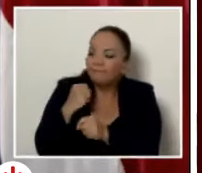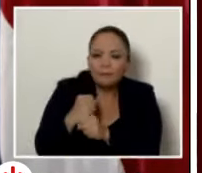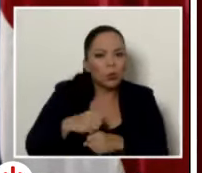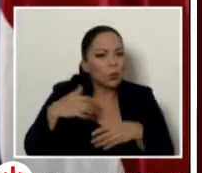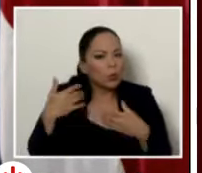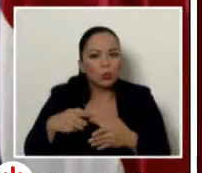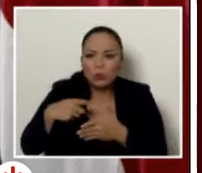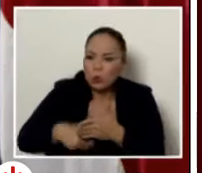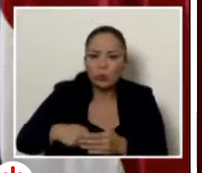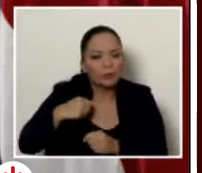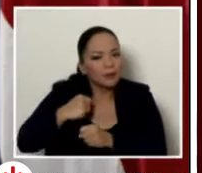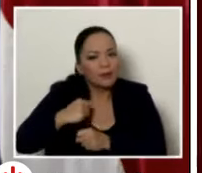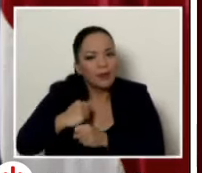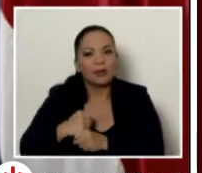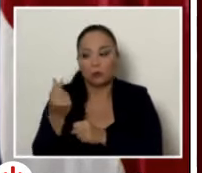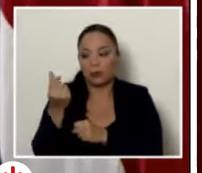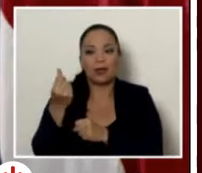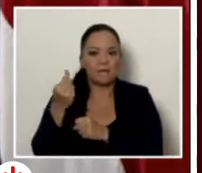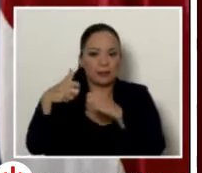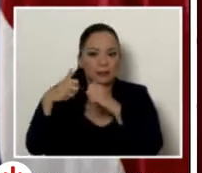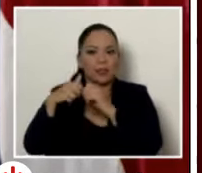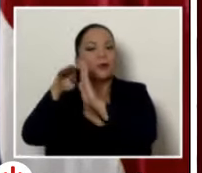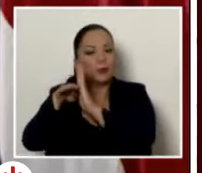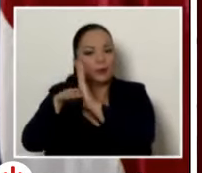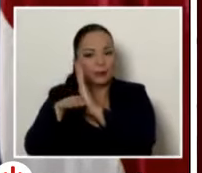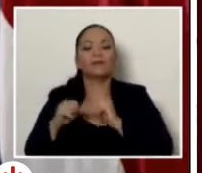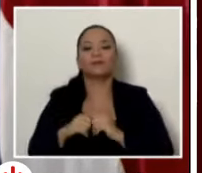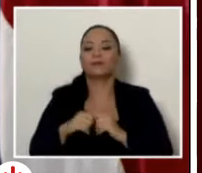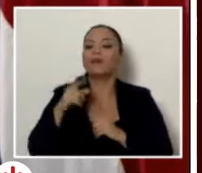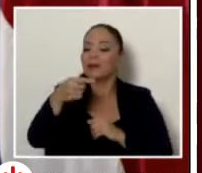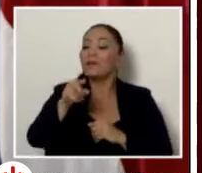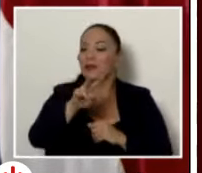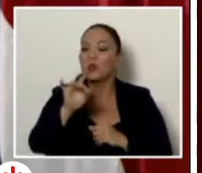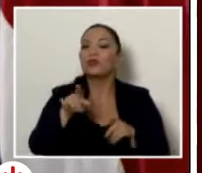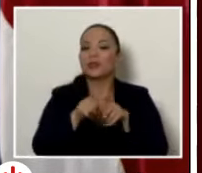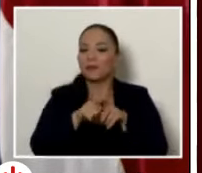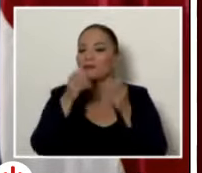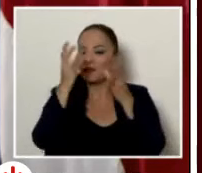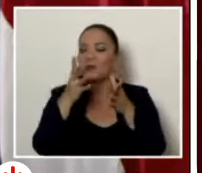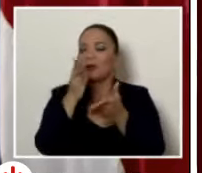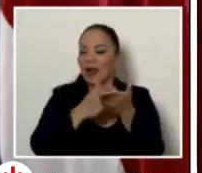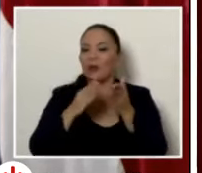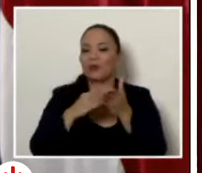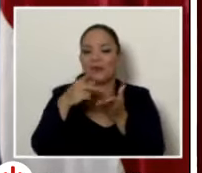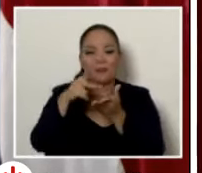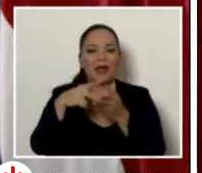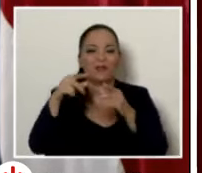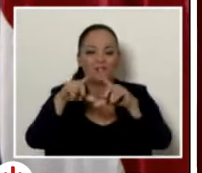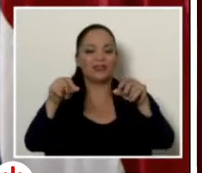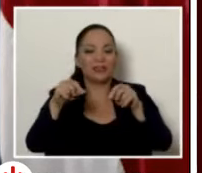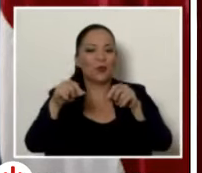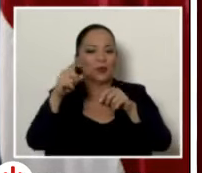para reducir los costos de las tarifas, y el 28 va haber un anuncio también sobre las tarifas del año entrante. Buenas